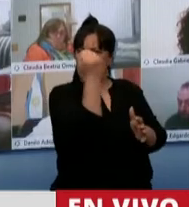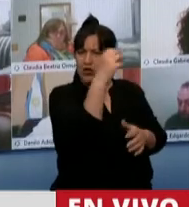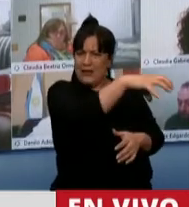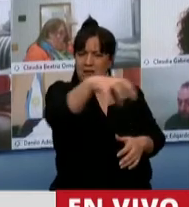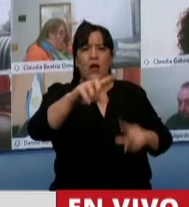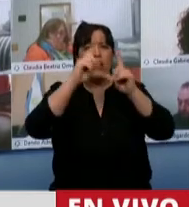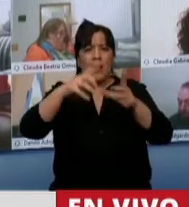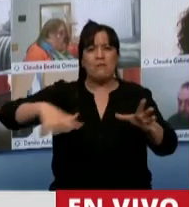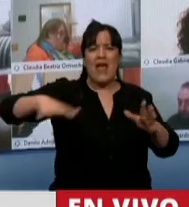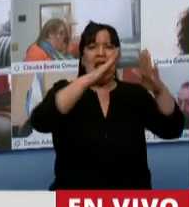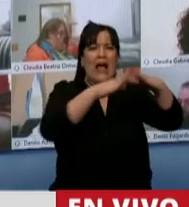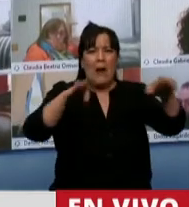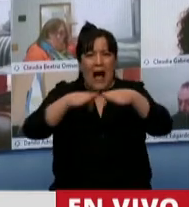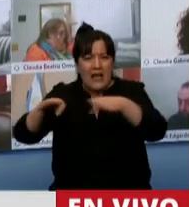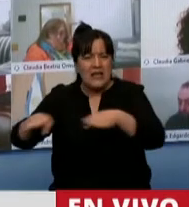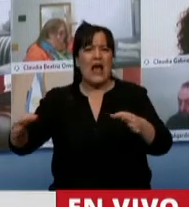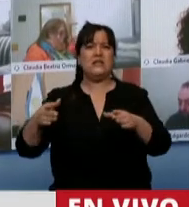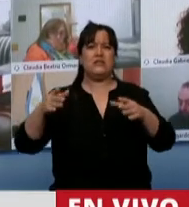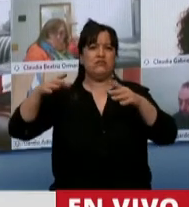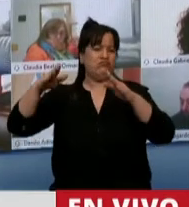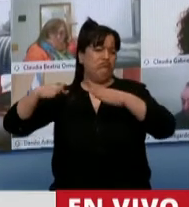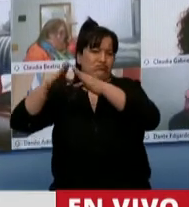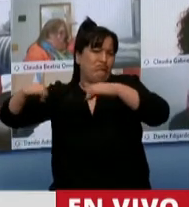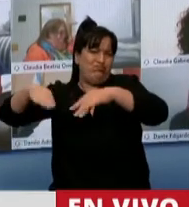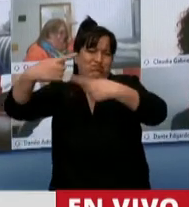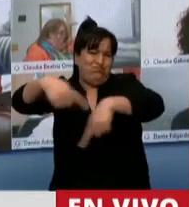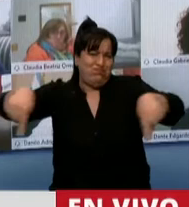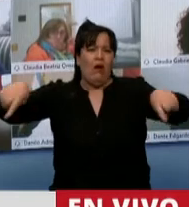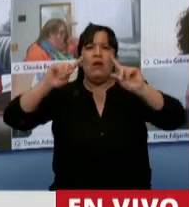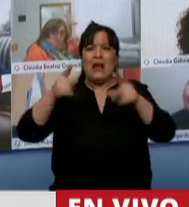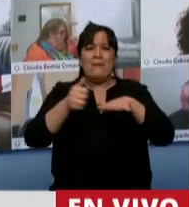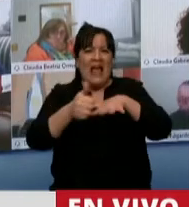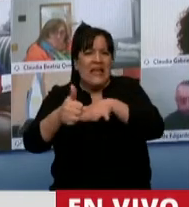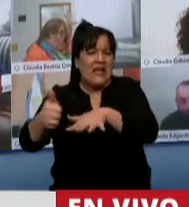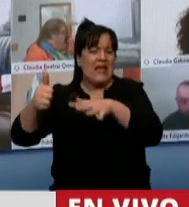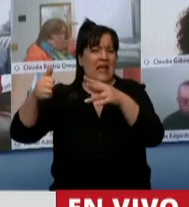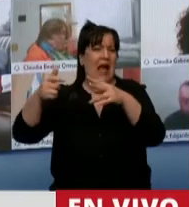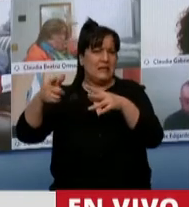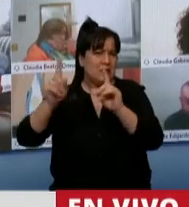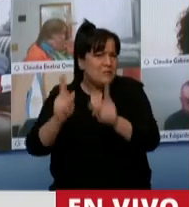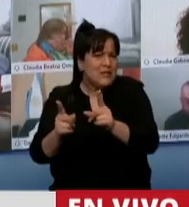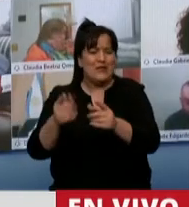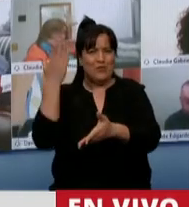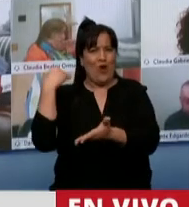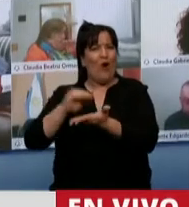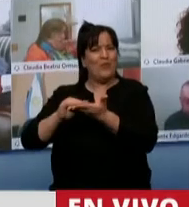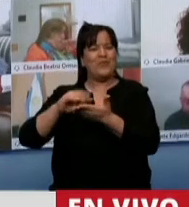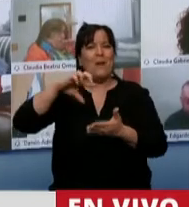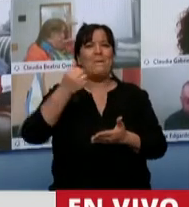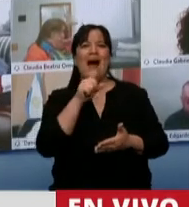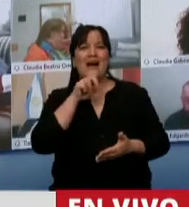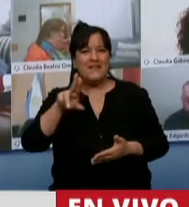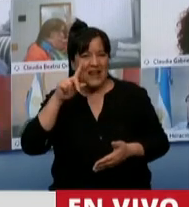complejos de cabañas, de bungalows, hay muchos guías de turismo como explicaba bien el diputado Fernández Patri.